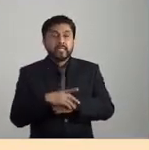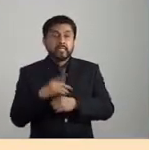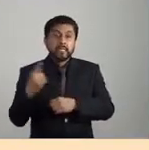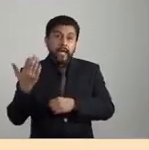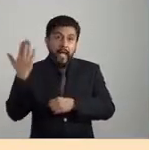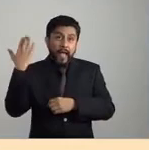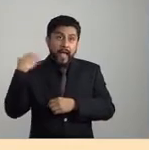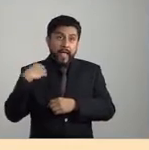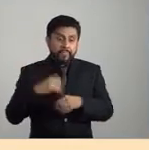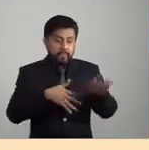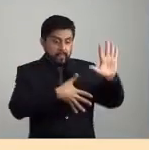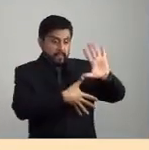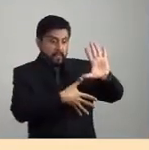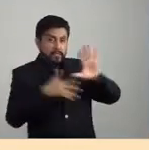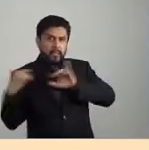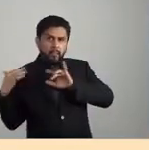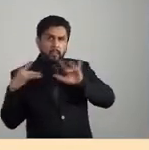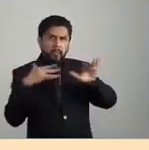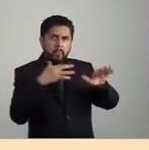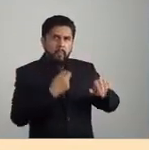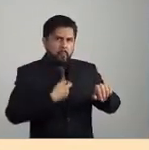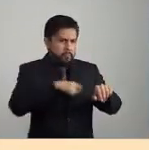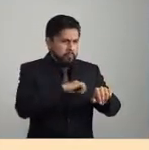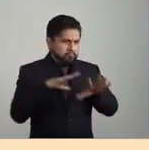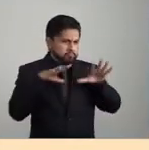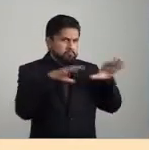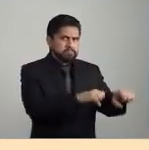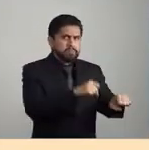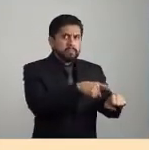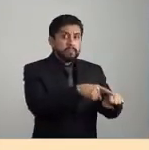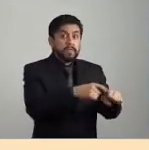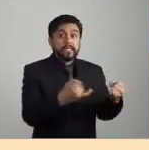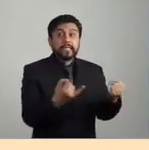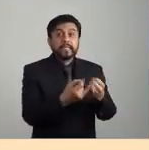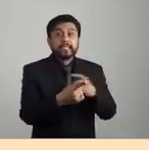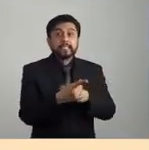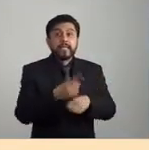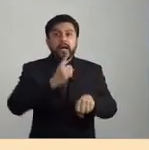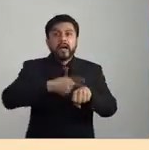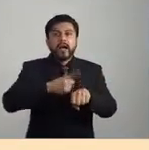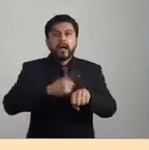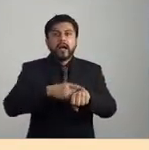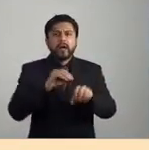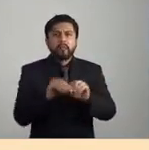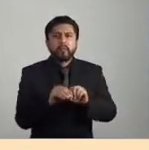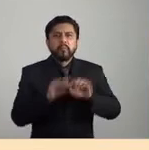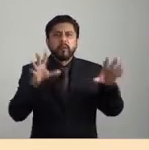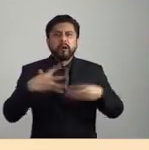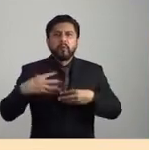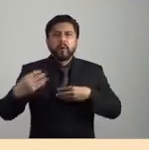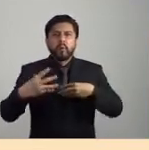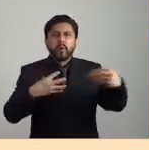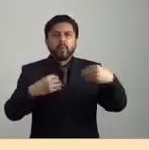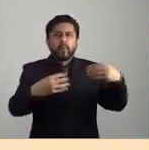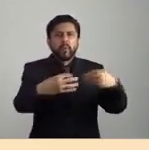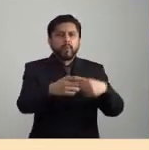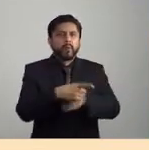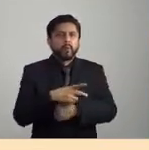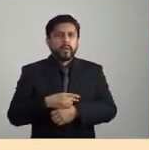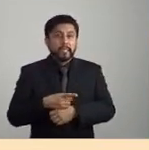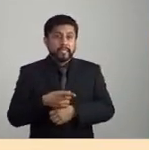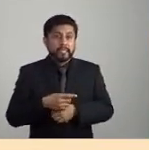América no solamente fue la explotación de los conquistadores, sino la llegada también de las zoonosis que se habían producido en el viejo mundo, una serie de enfermedades,